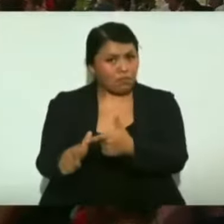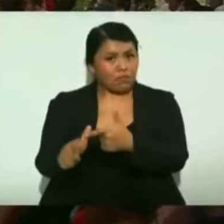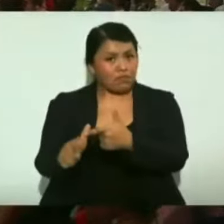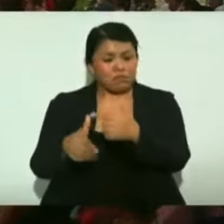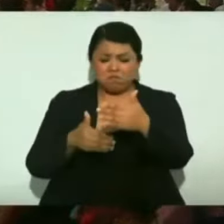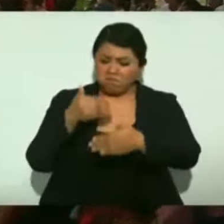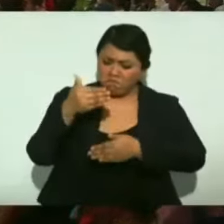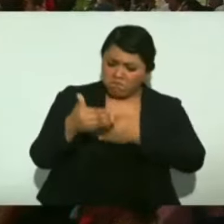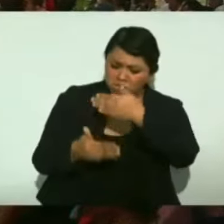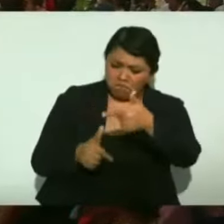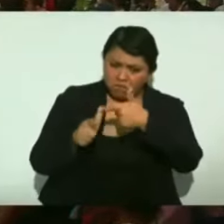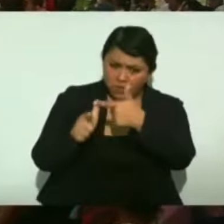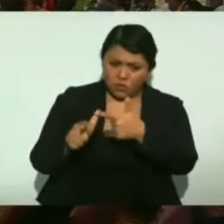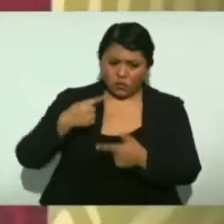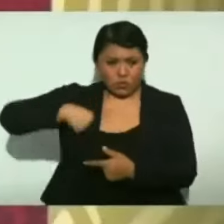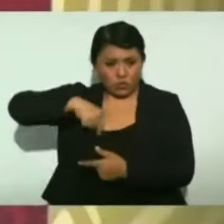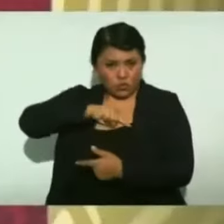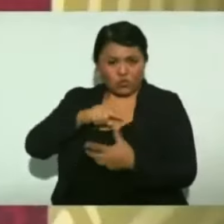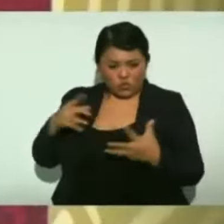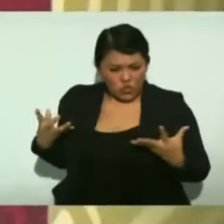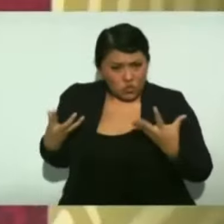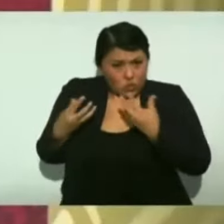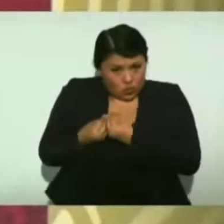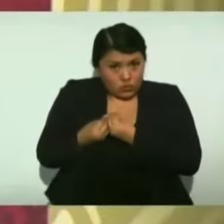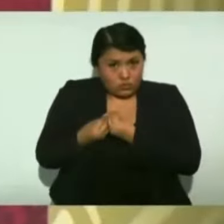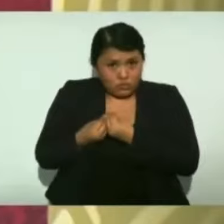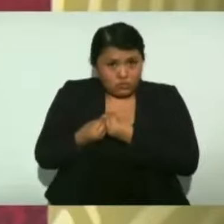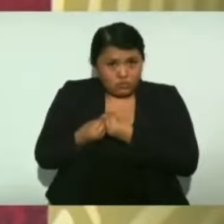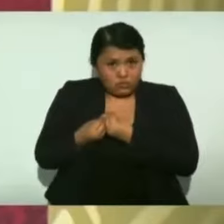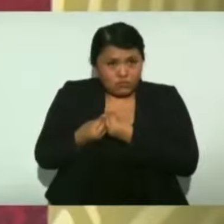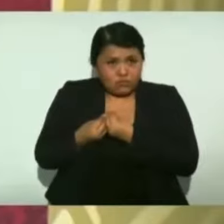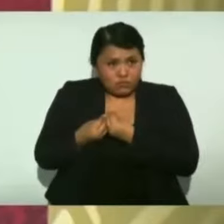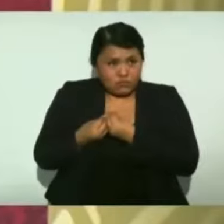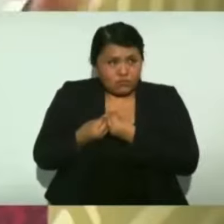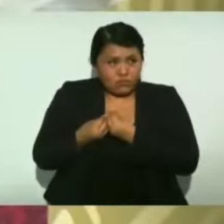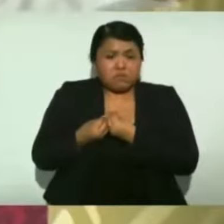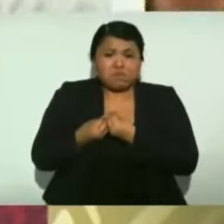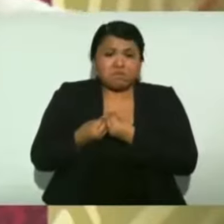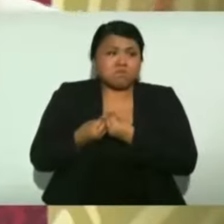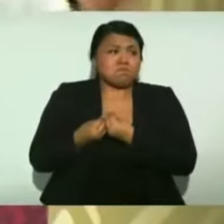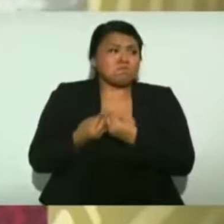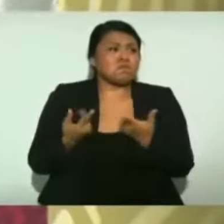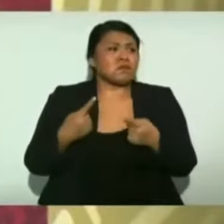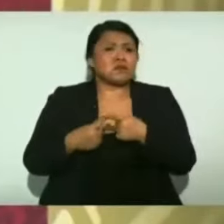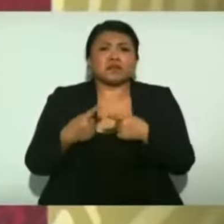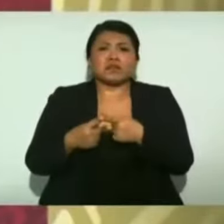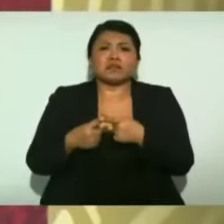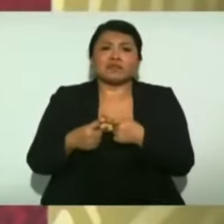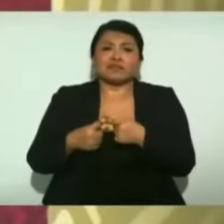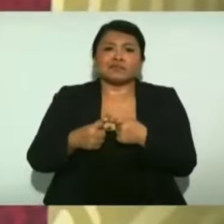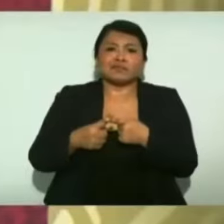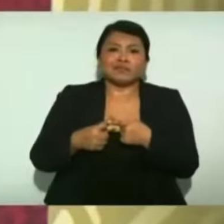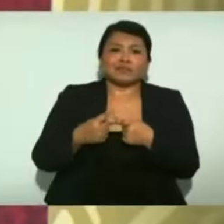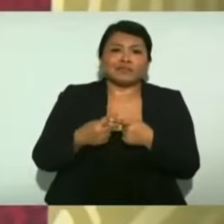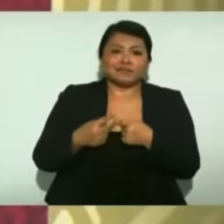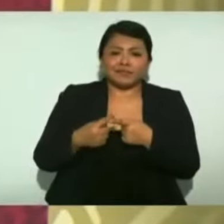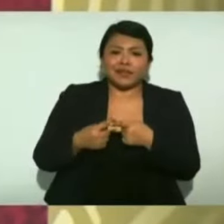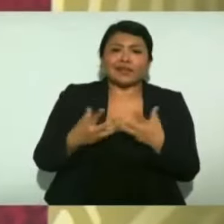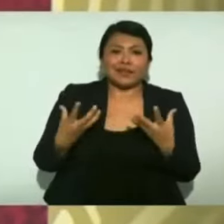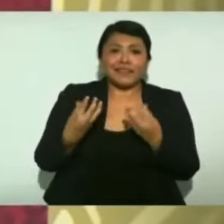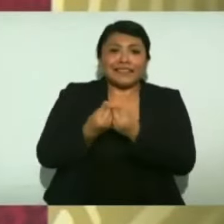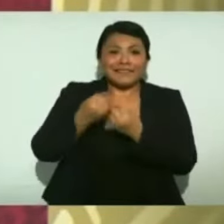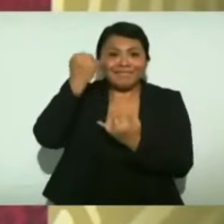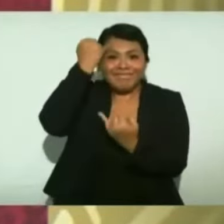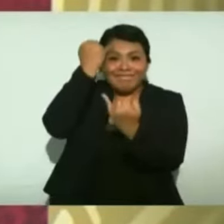digo vamos porque se quedan ideas